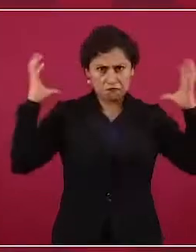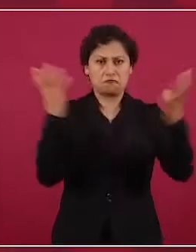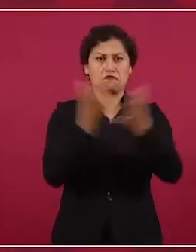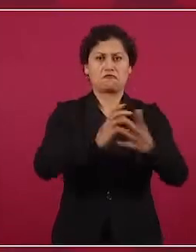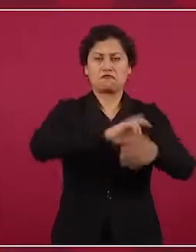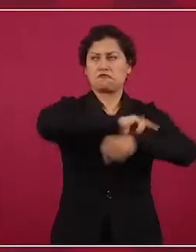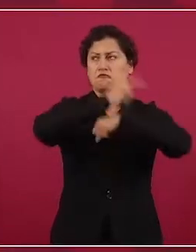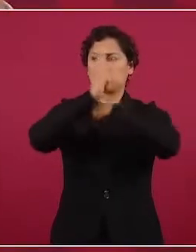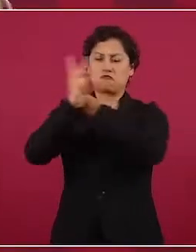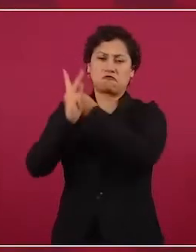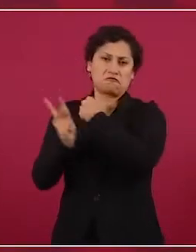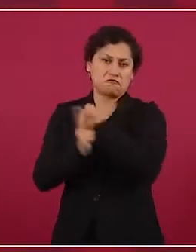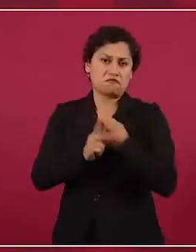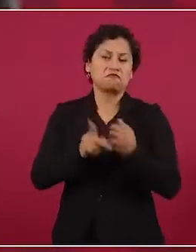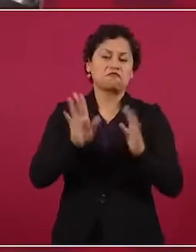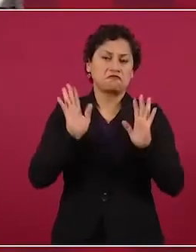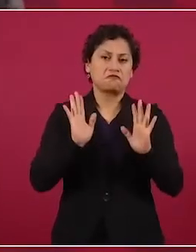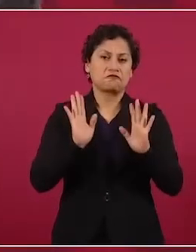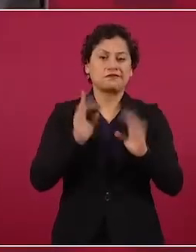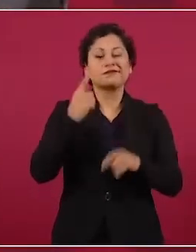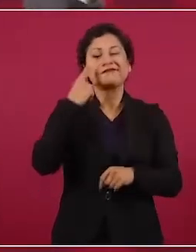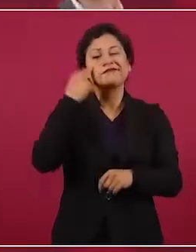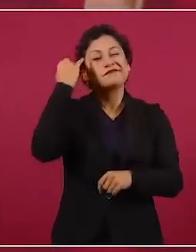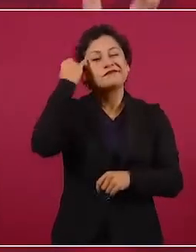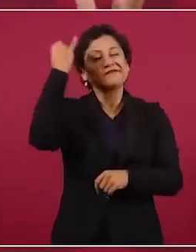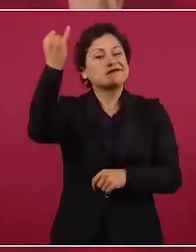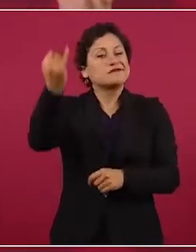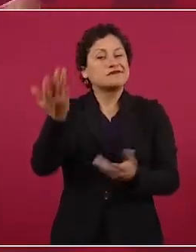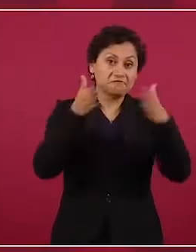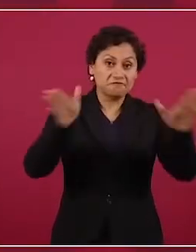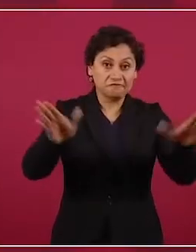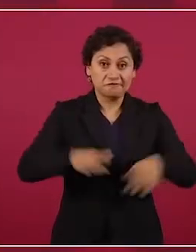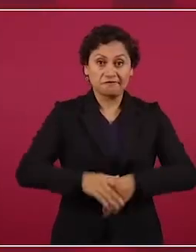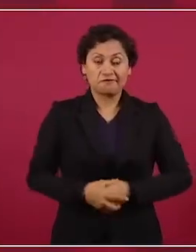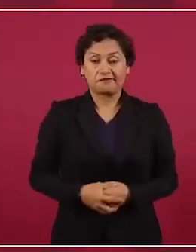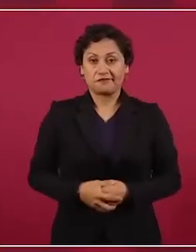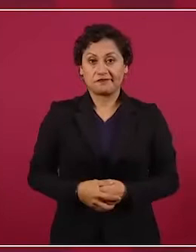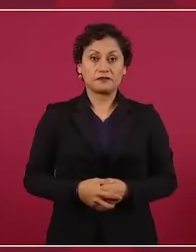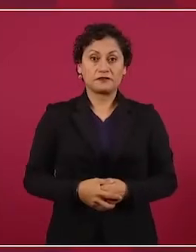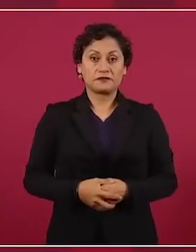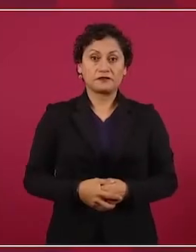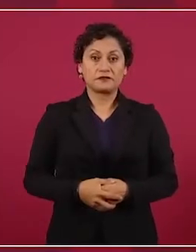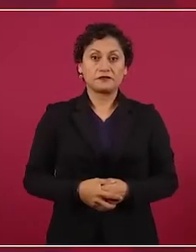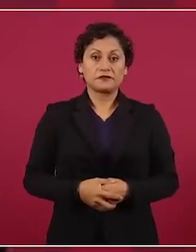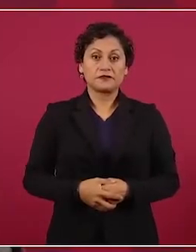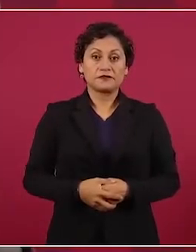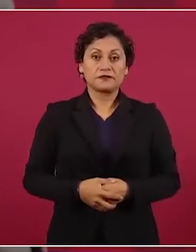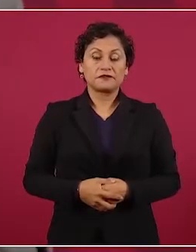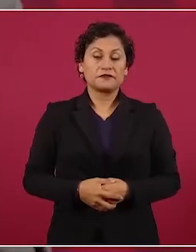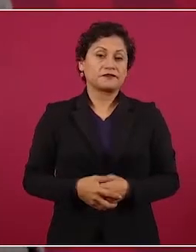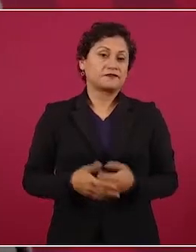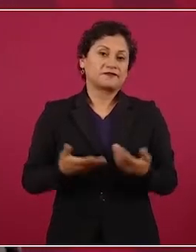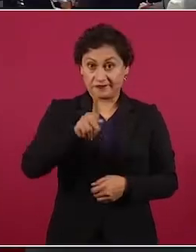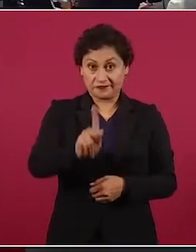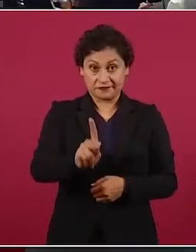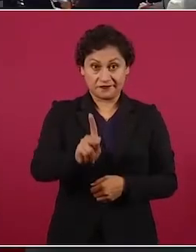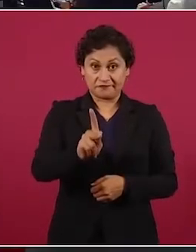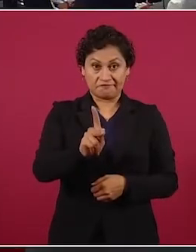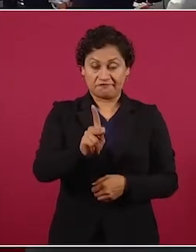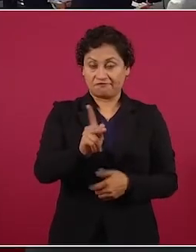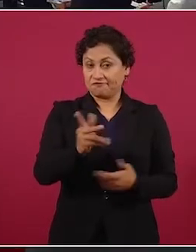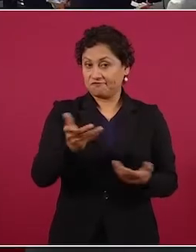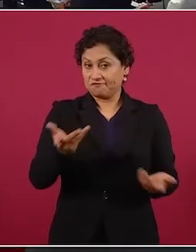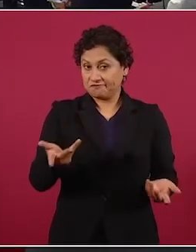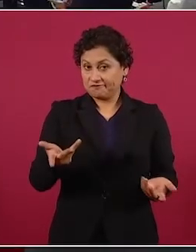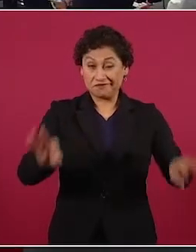Inventaron los de las nuevas políticas públicas y no atendieron lo